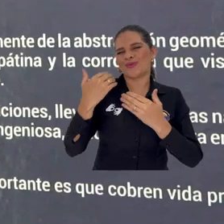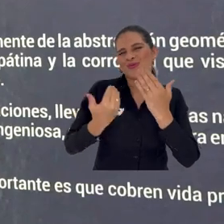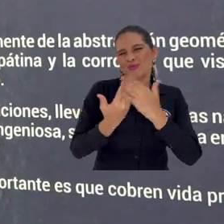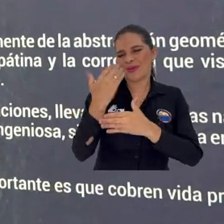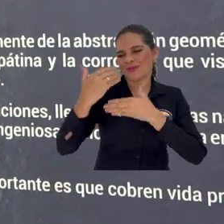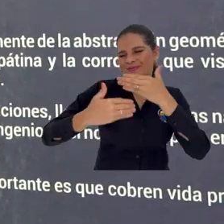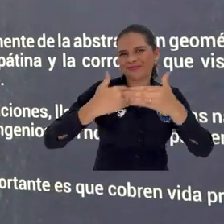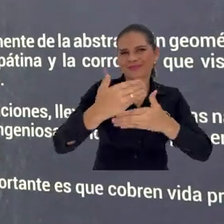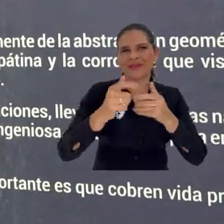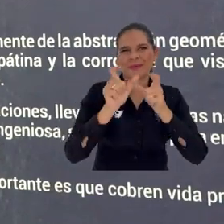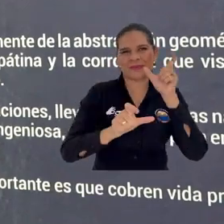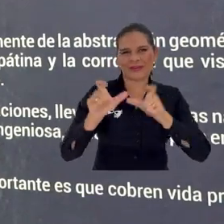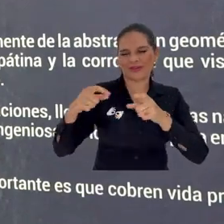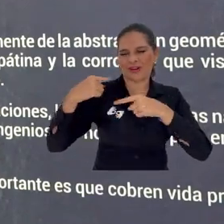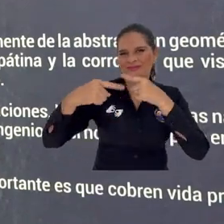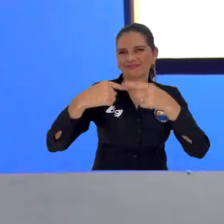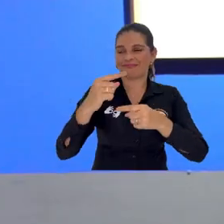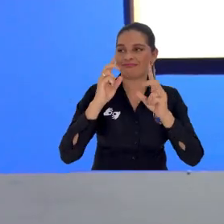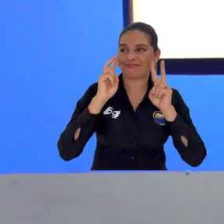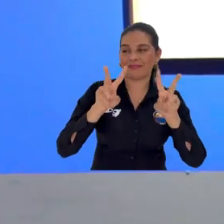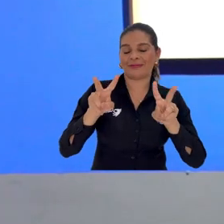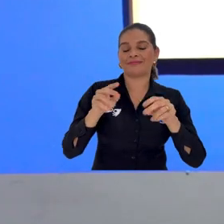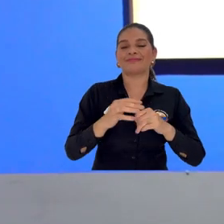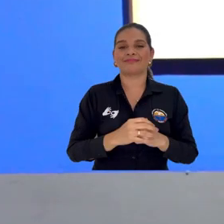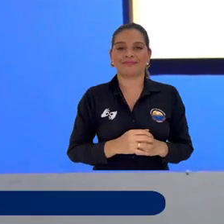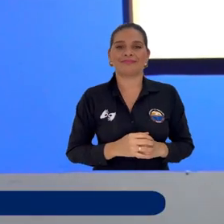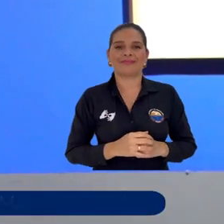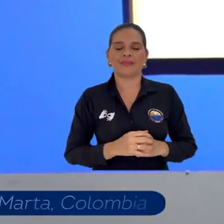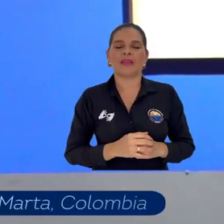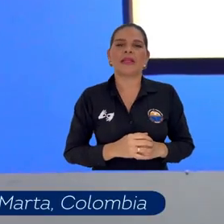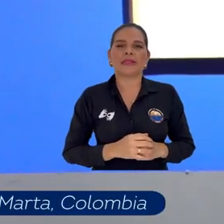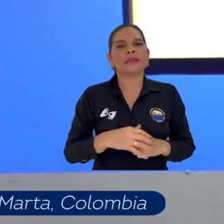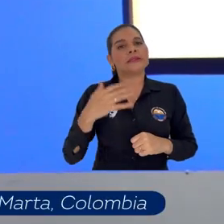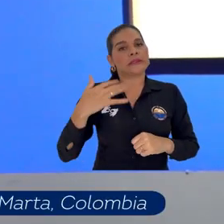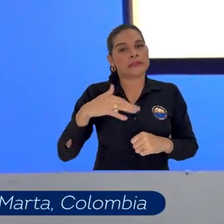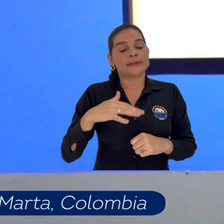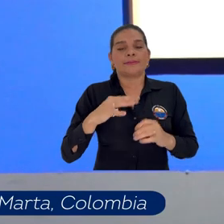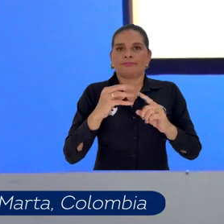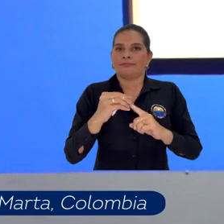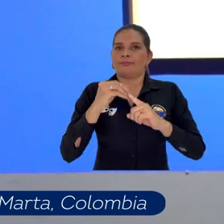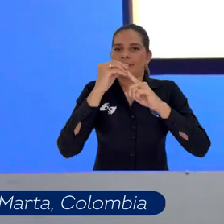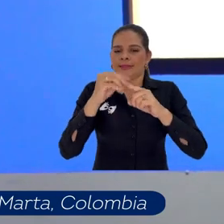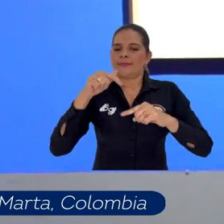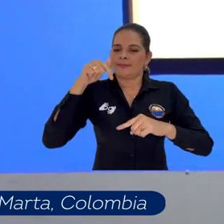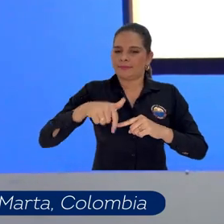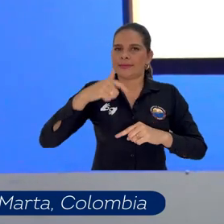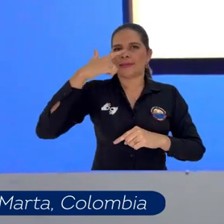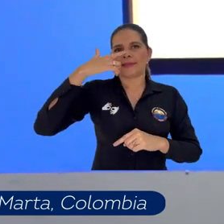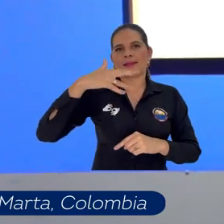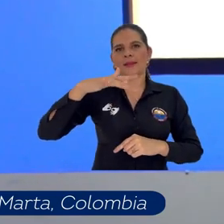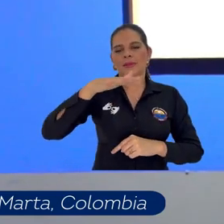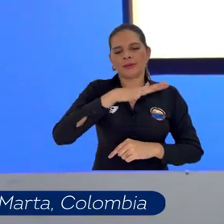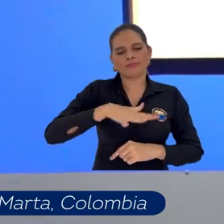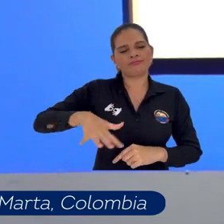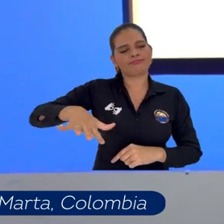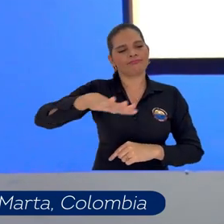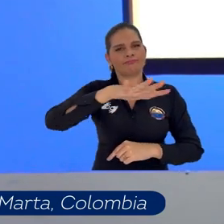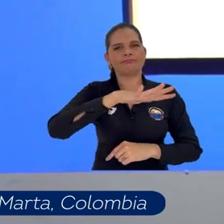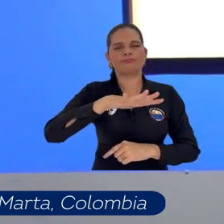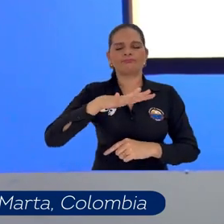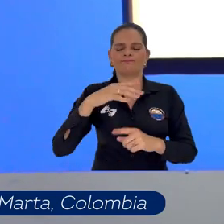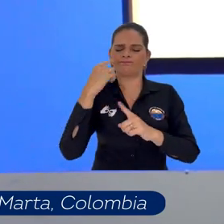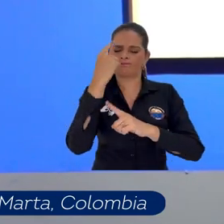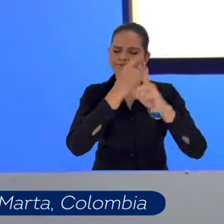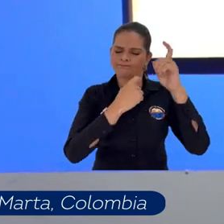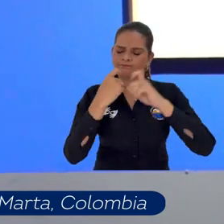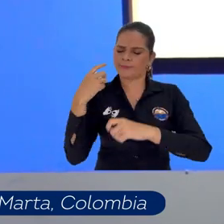y sobre todo para consolidar esa identidad como ya había dicho. Creímos conveniente que Santa Marta tuviera un espacio donde reflexionar en torno a